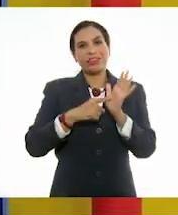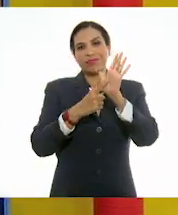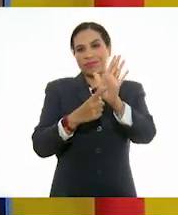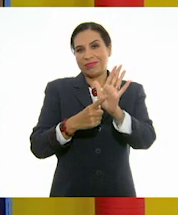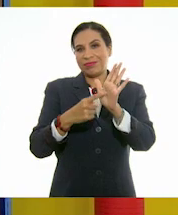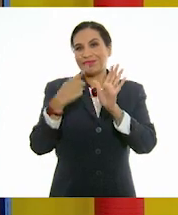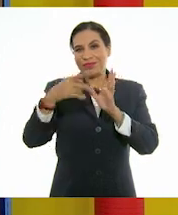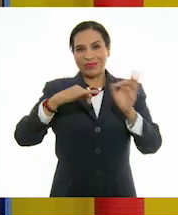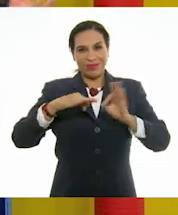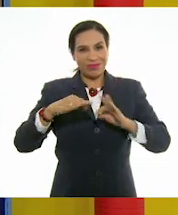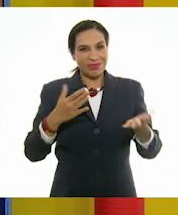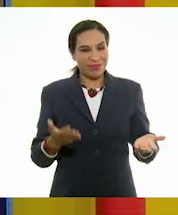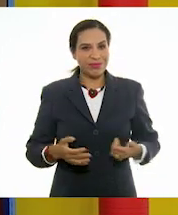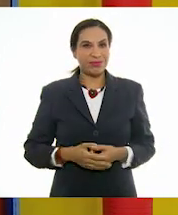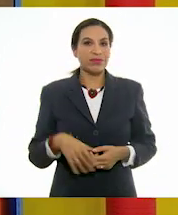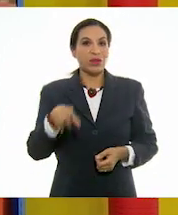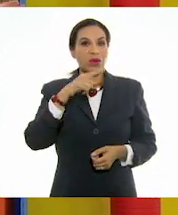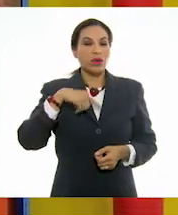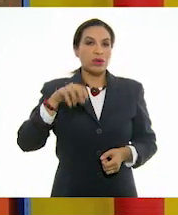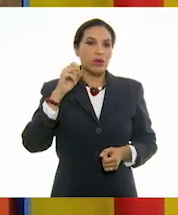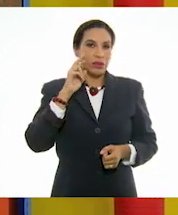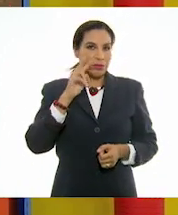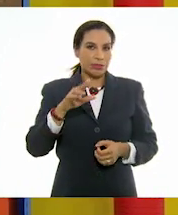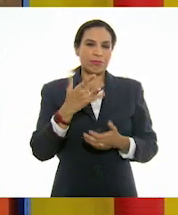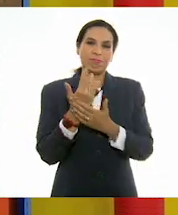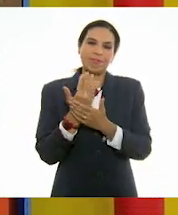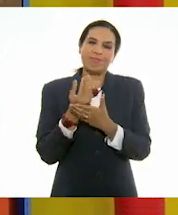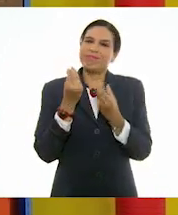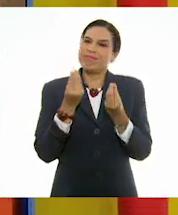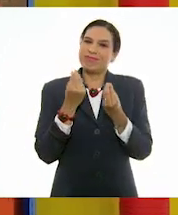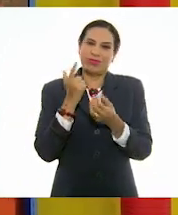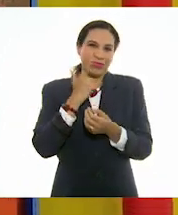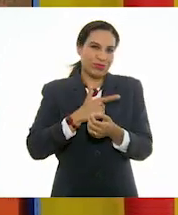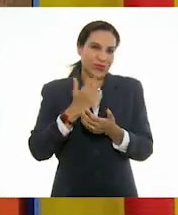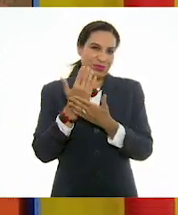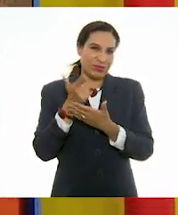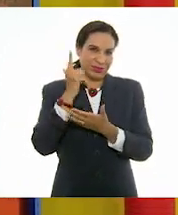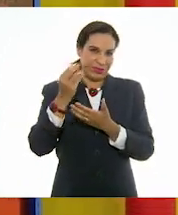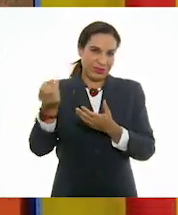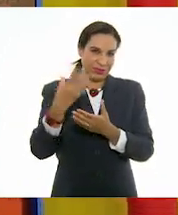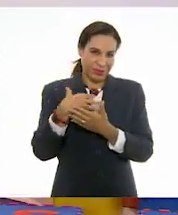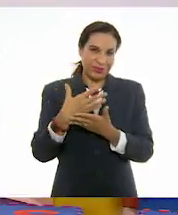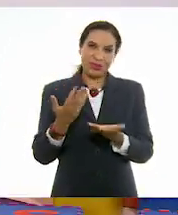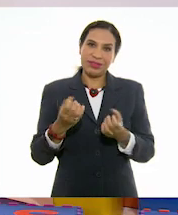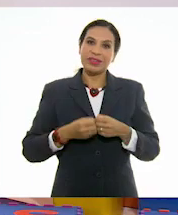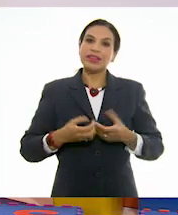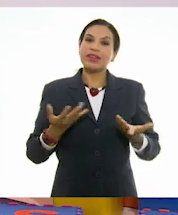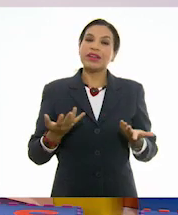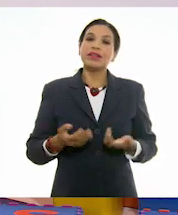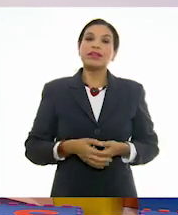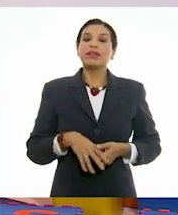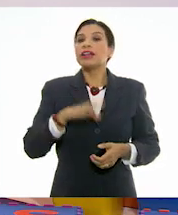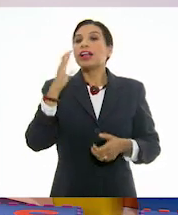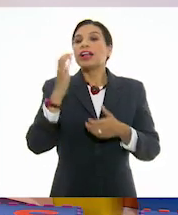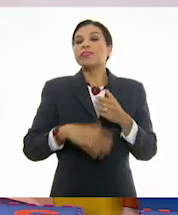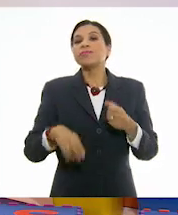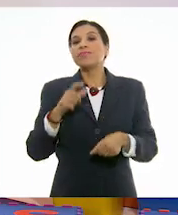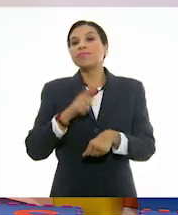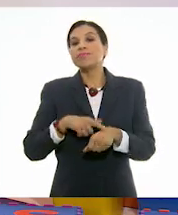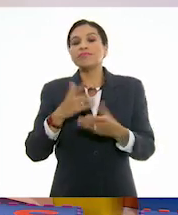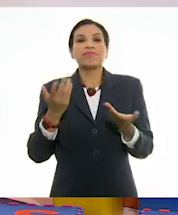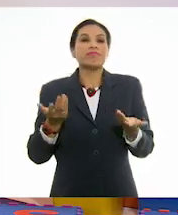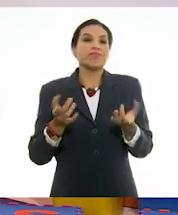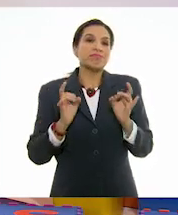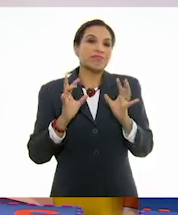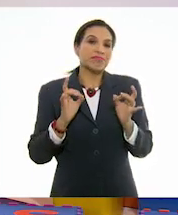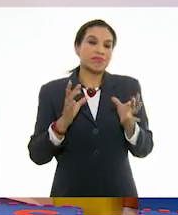presentarnos tu trabajo. Y nosotros aquí lo estaríamos esperando con mucho gusto, ¿verdad? Claro que sí. Bueno, pues se nos ha acabado la clase.